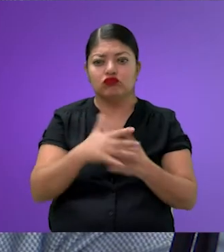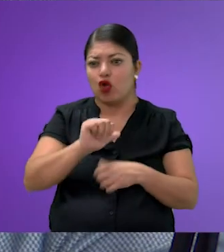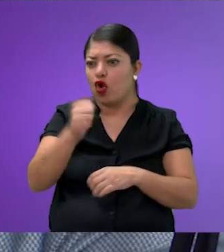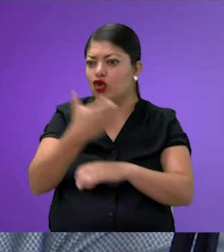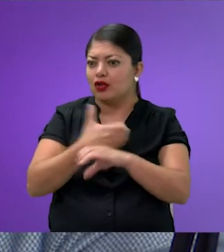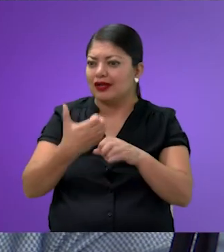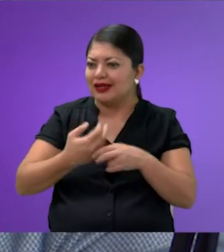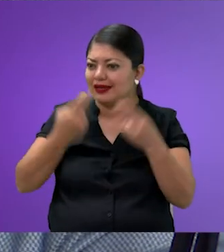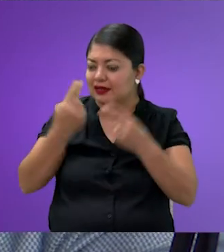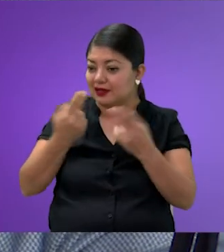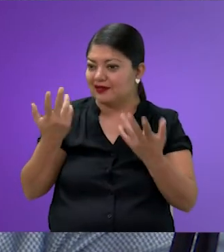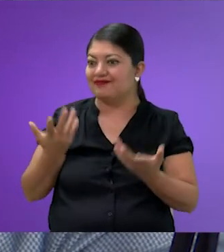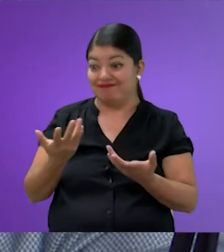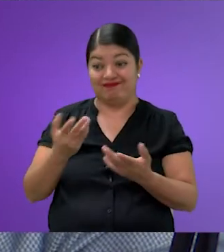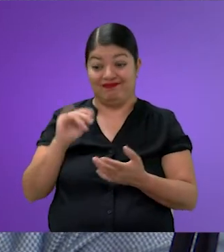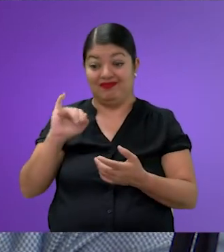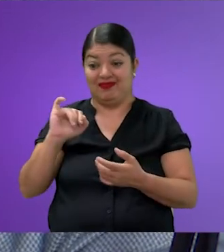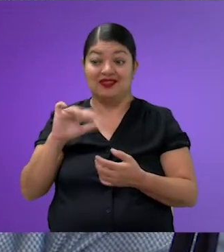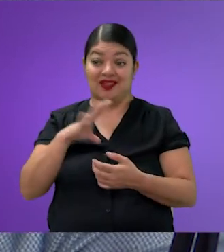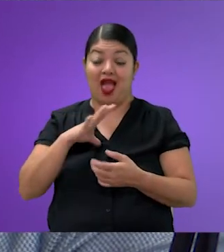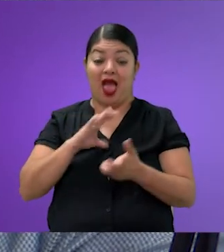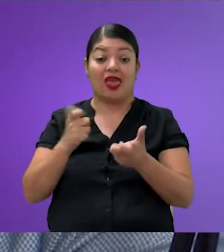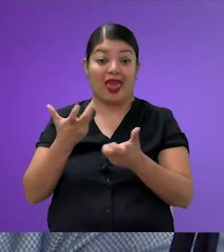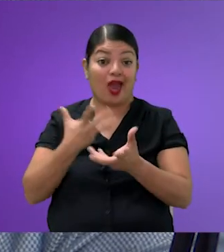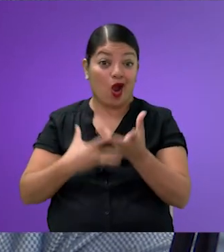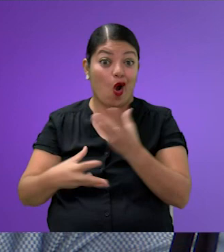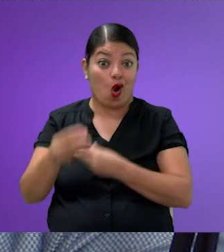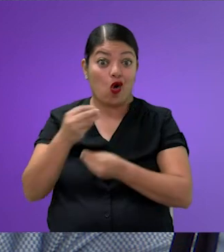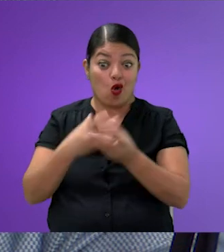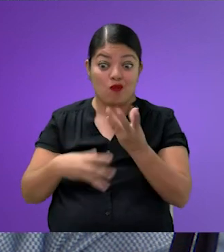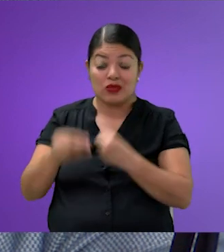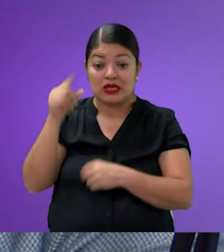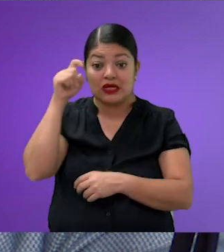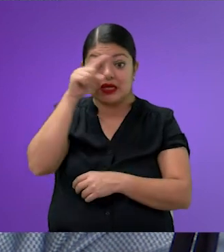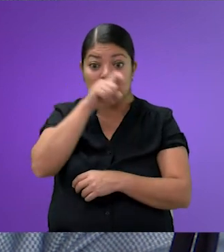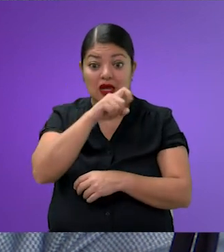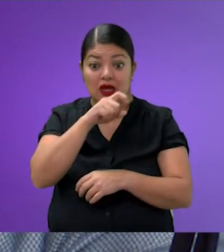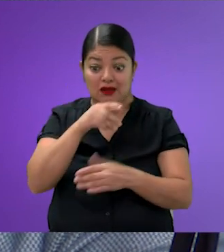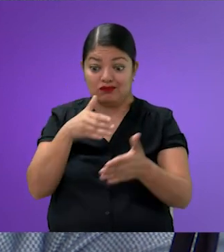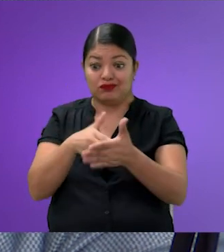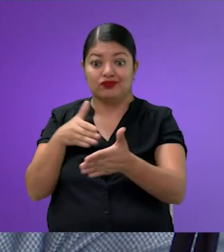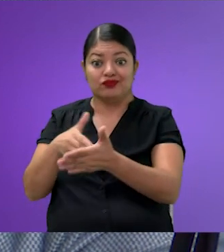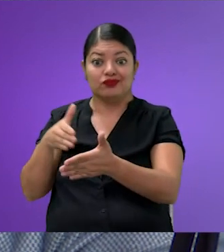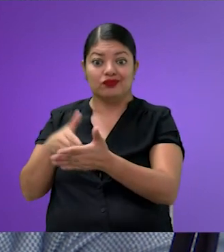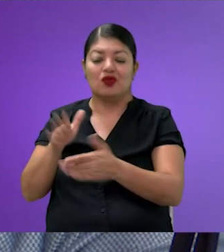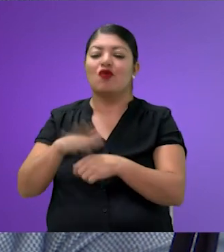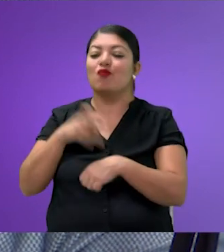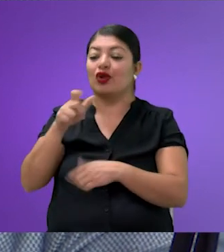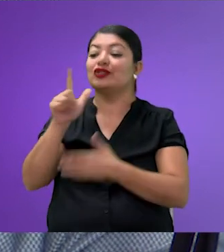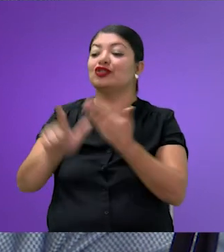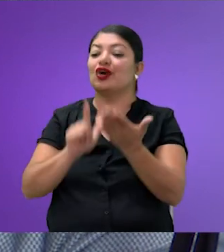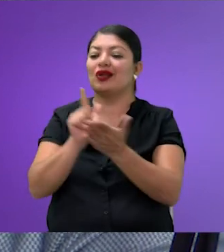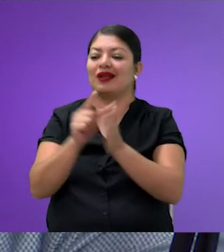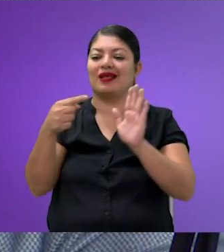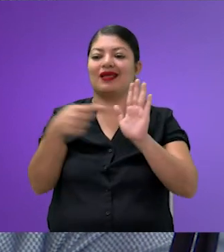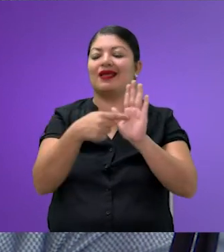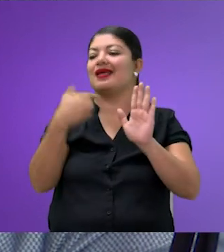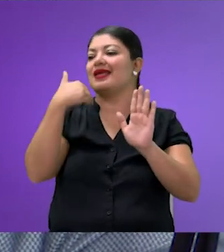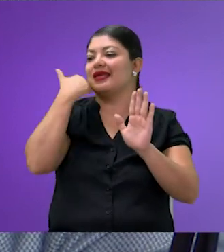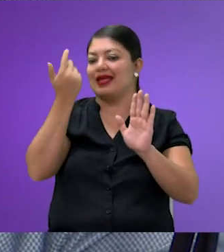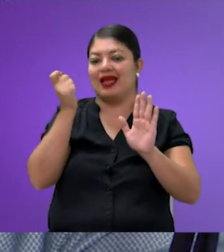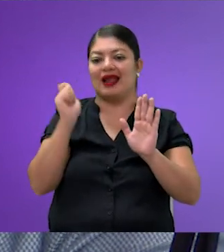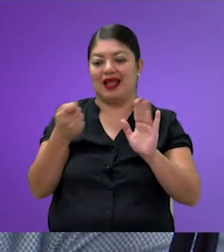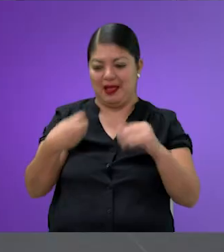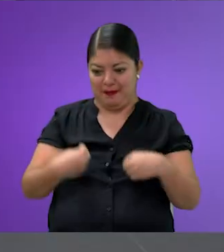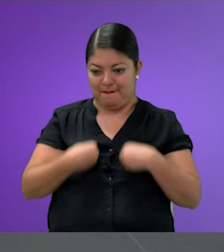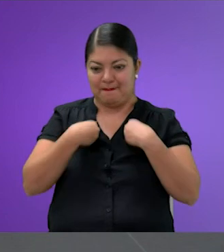sí hay una incidencia socioeconómica bastante interesante, que es lo que busca el espíritu de esta ley, ¿no? Facilitar, sí, por un lado, la